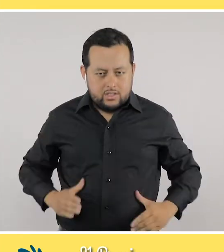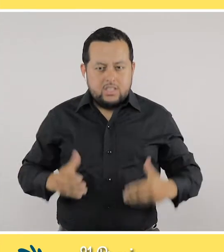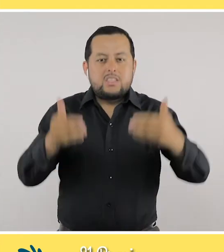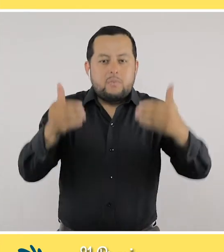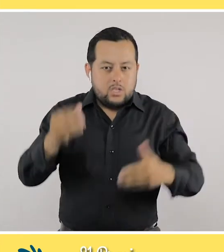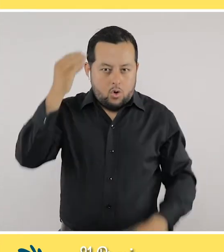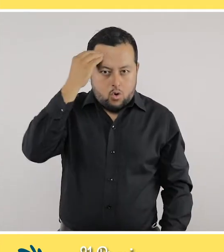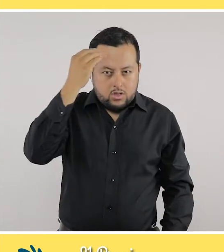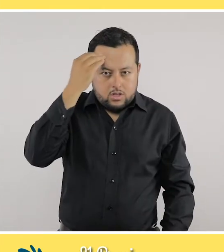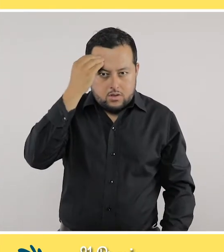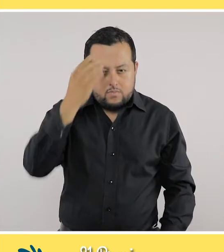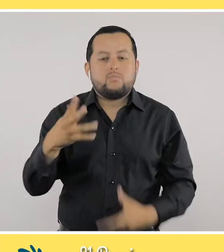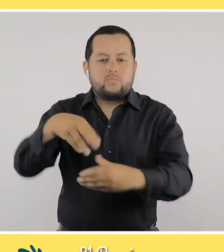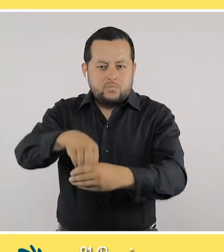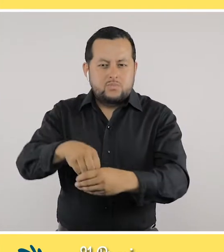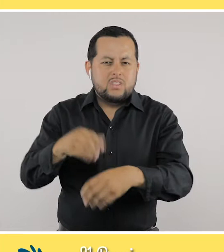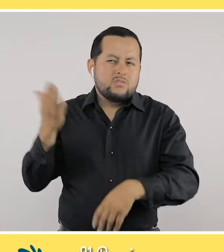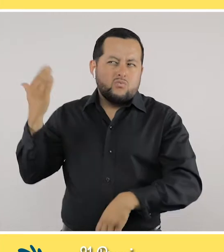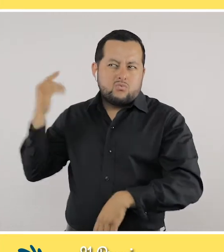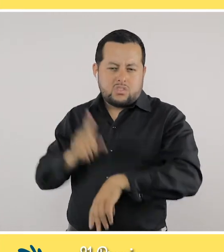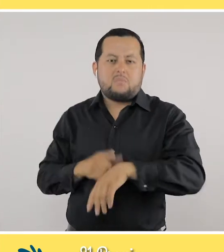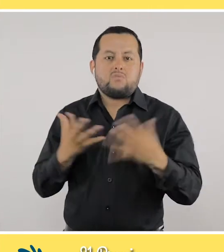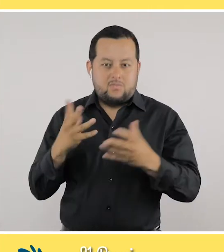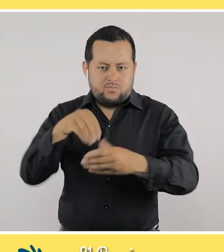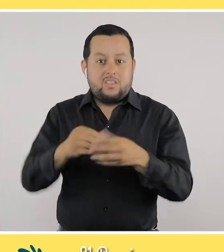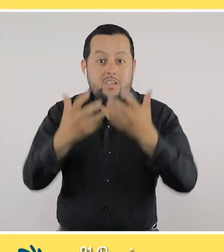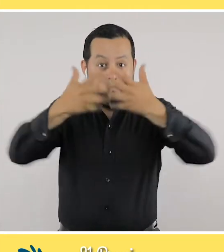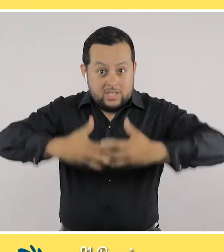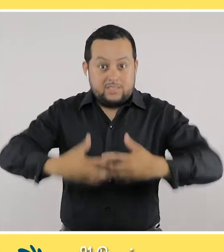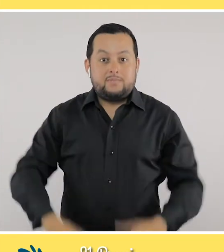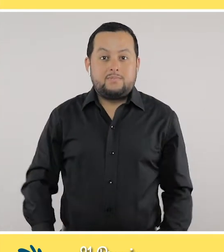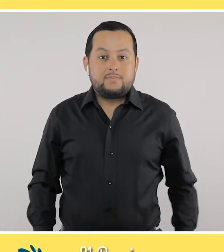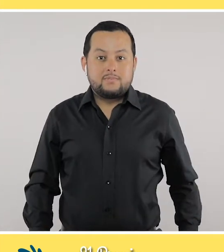discapacidad cognitiva, hacen parte desde hace algún tiempo de nuestra compañía.